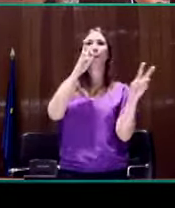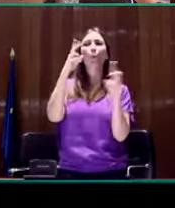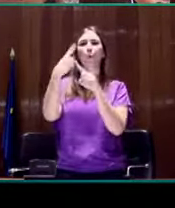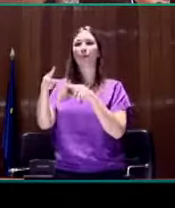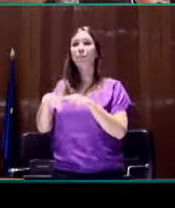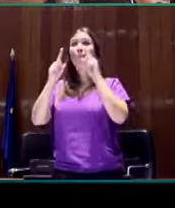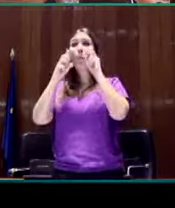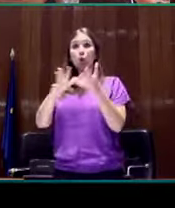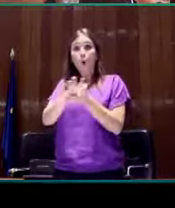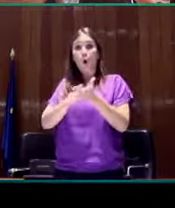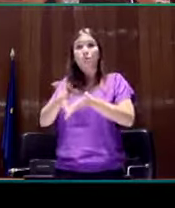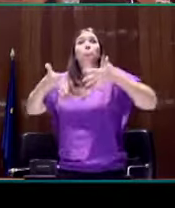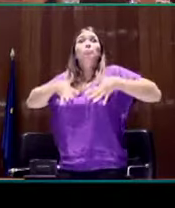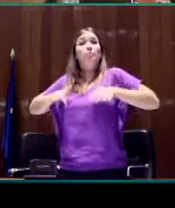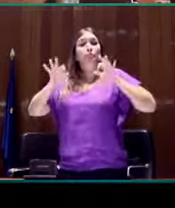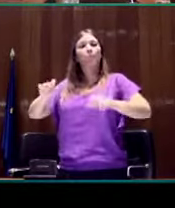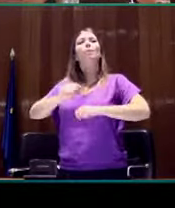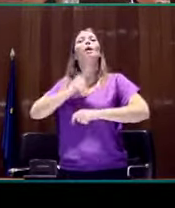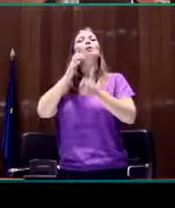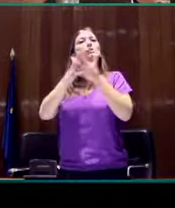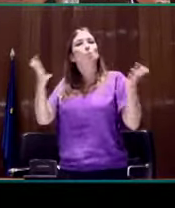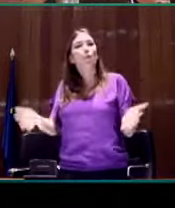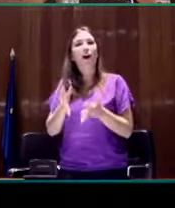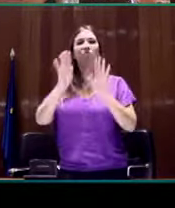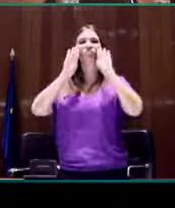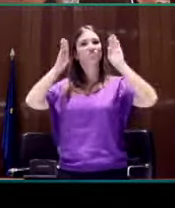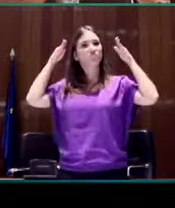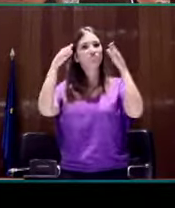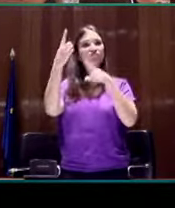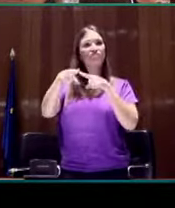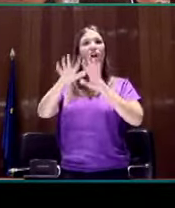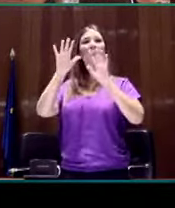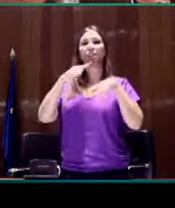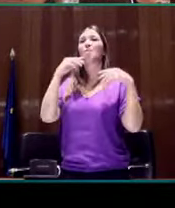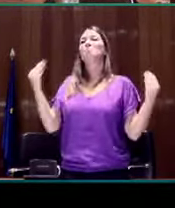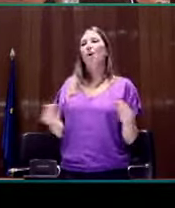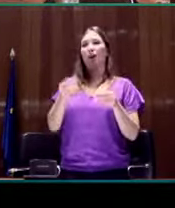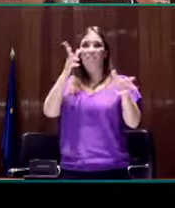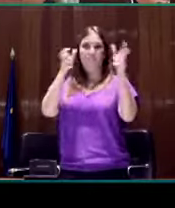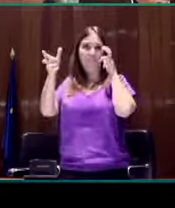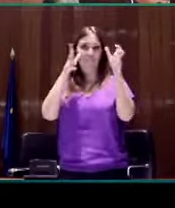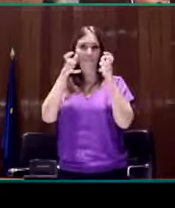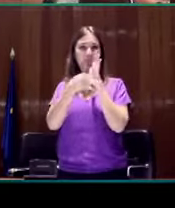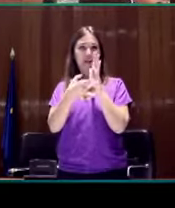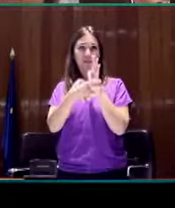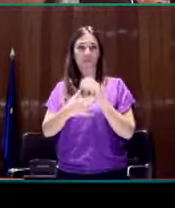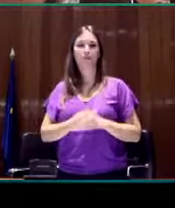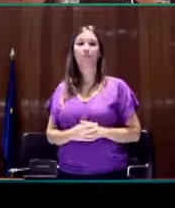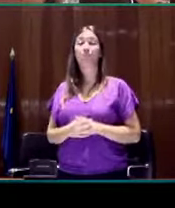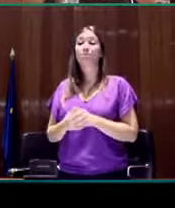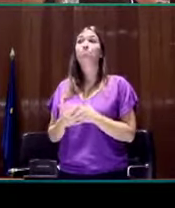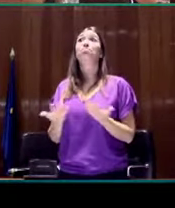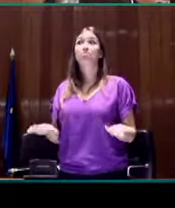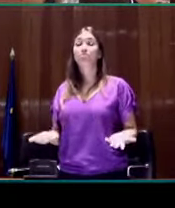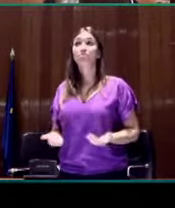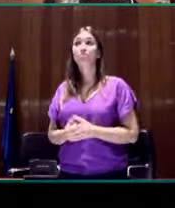temprana de la lengua de signos permite estimular las redes atencionales en pos de una mejora de la experiencia perceptiva. Por lo